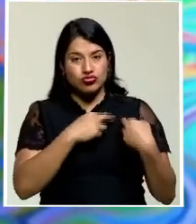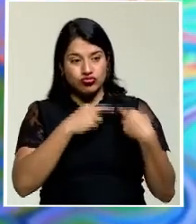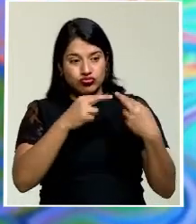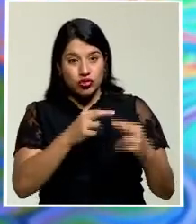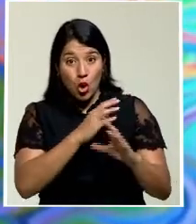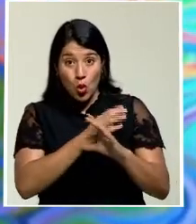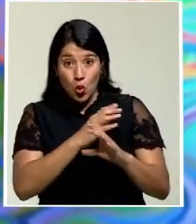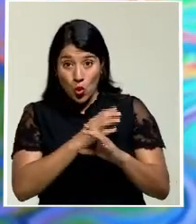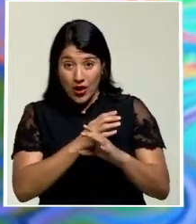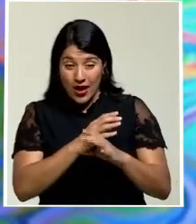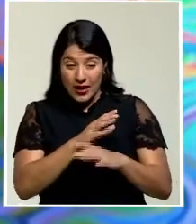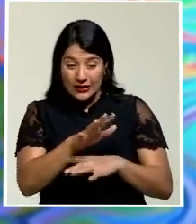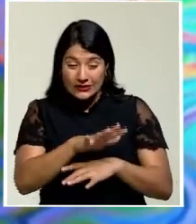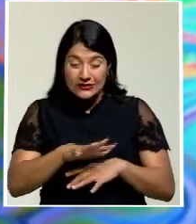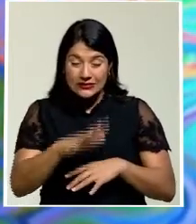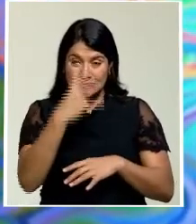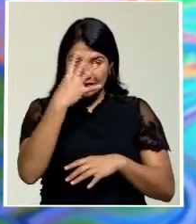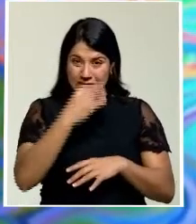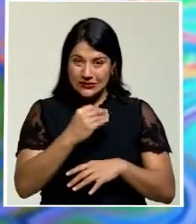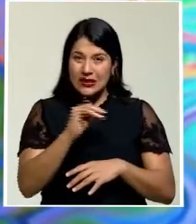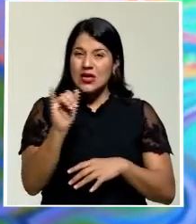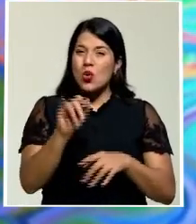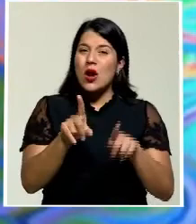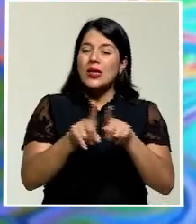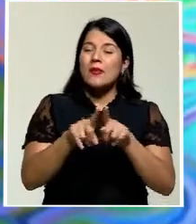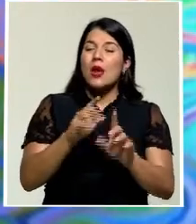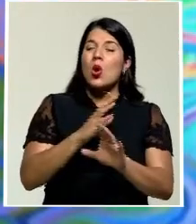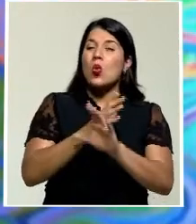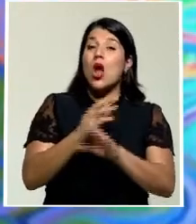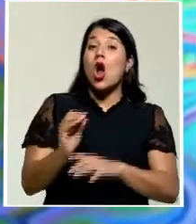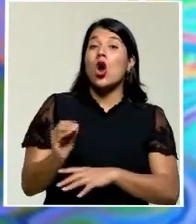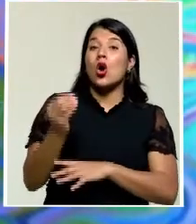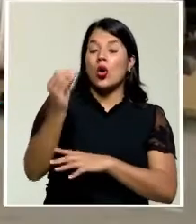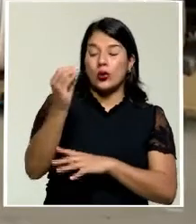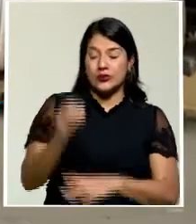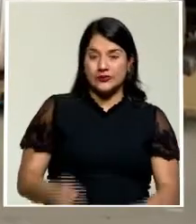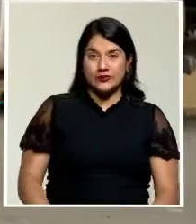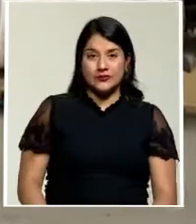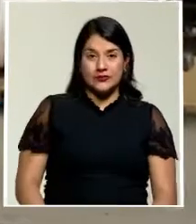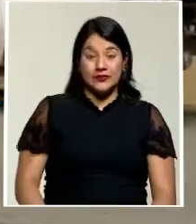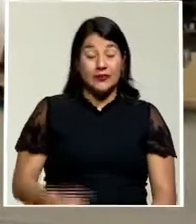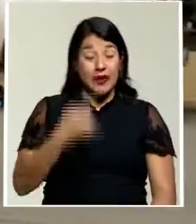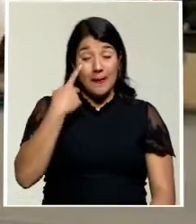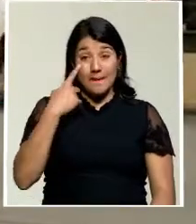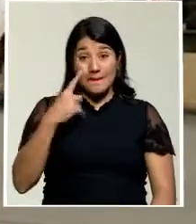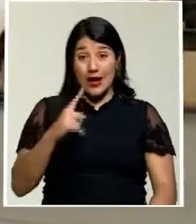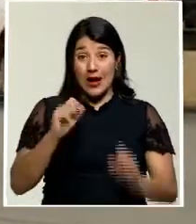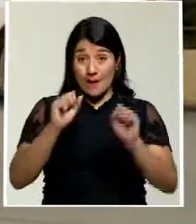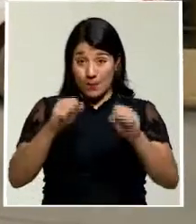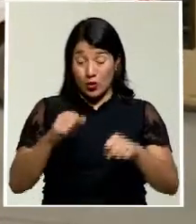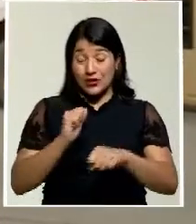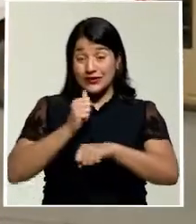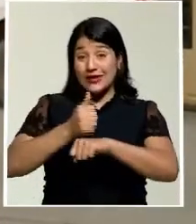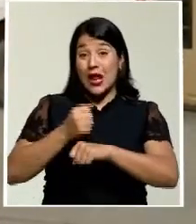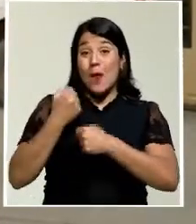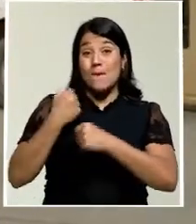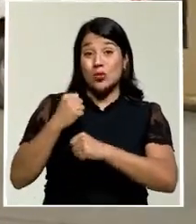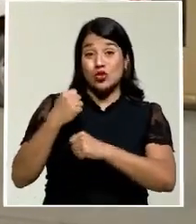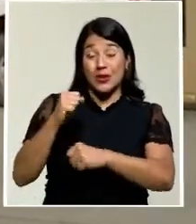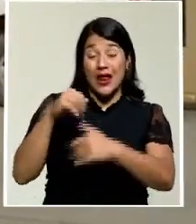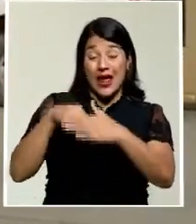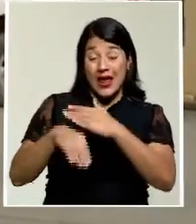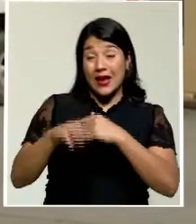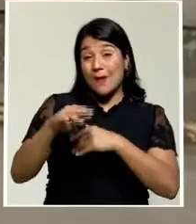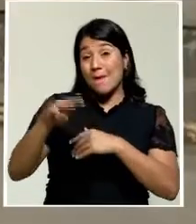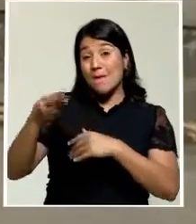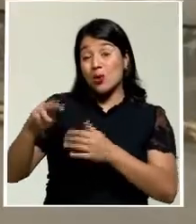también de sus jóvenes y de esas futuras generaciones. Para la conformación de la Municipalidad de Monteverde, el